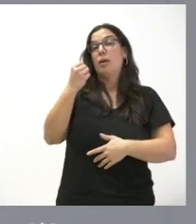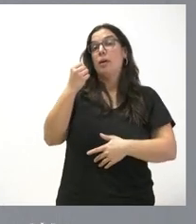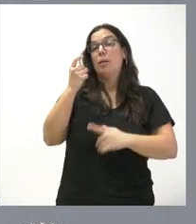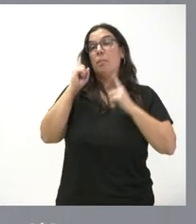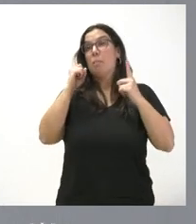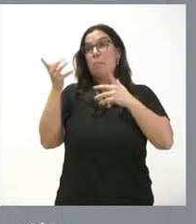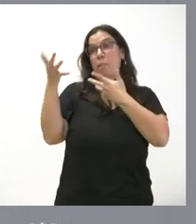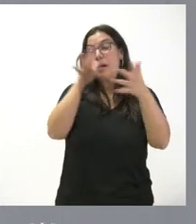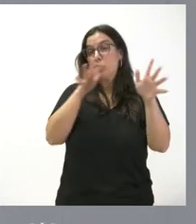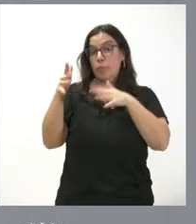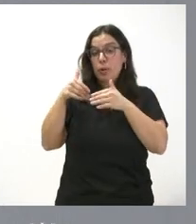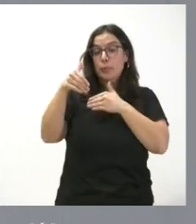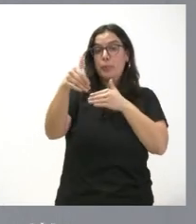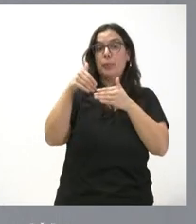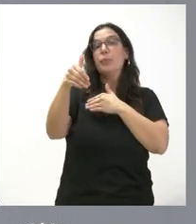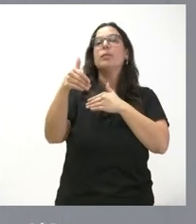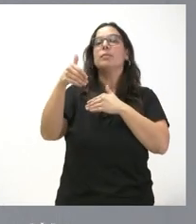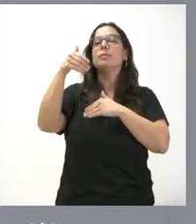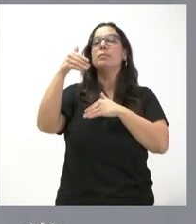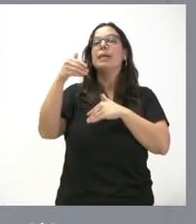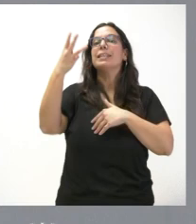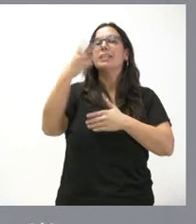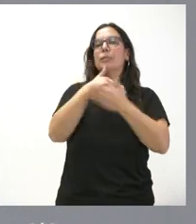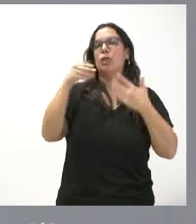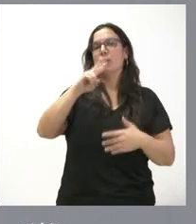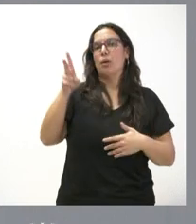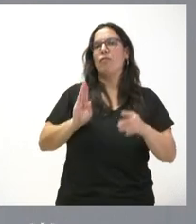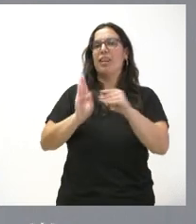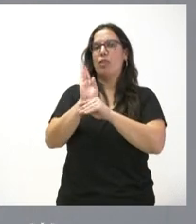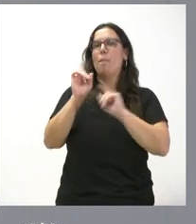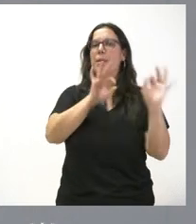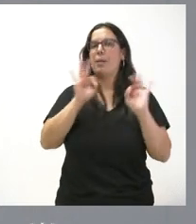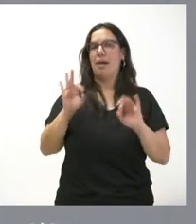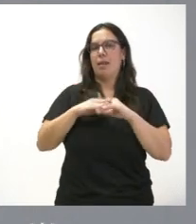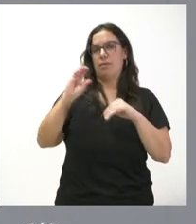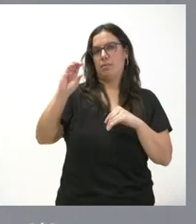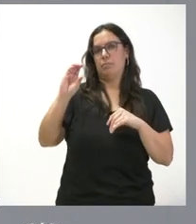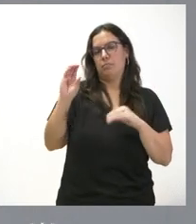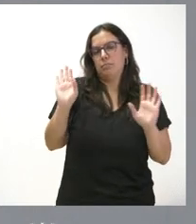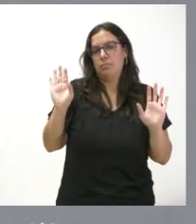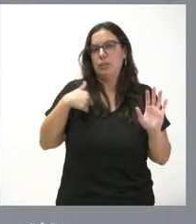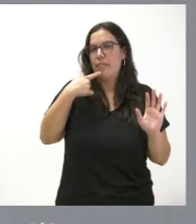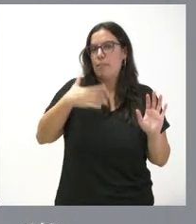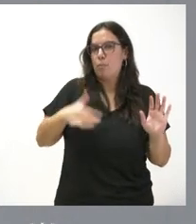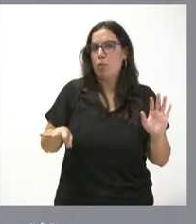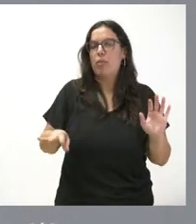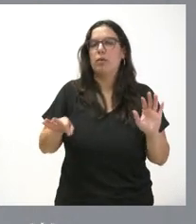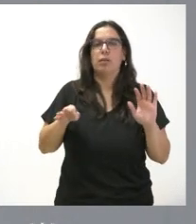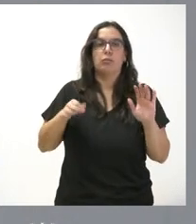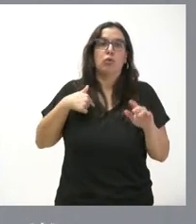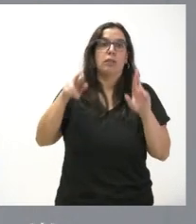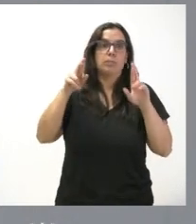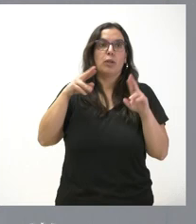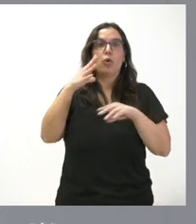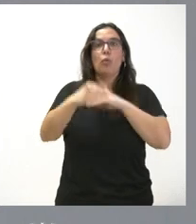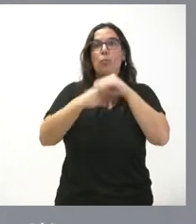este caso para el acelerador lineal en la provincia de Soria es de 3 millones de euros esta es la cifra que tenemos prevista de inversión y yo espero que se pueda